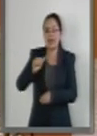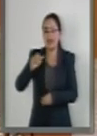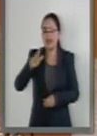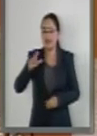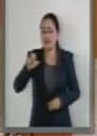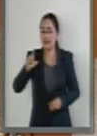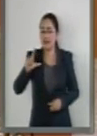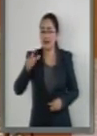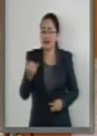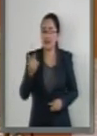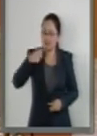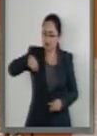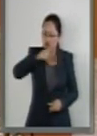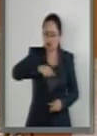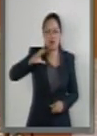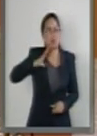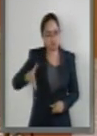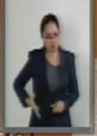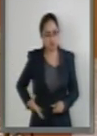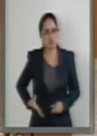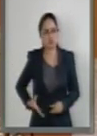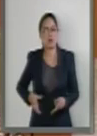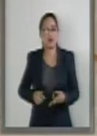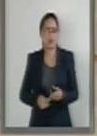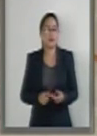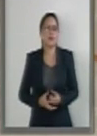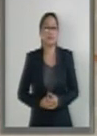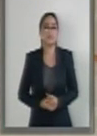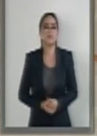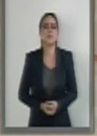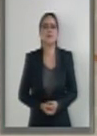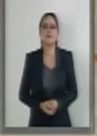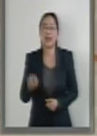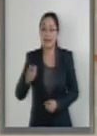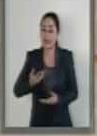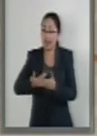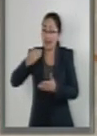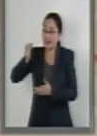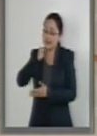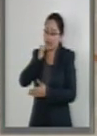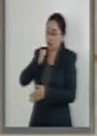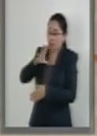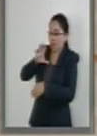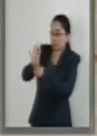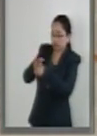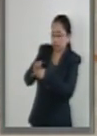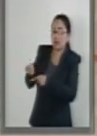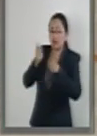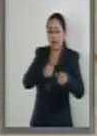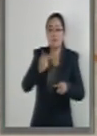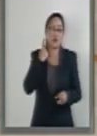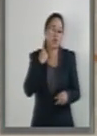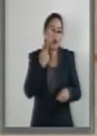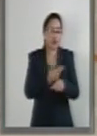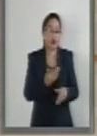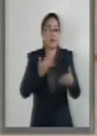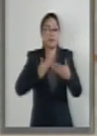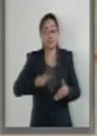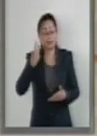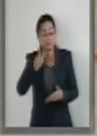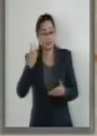nos enorgullece, la senadora con licencia. Estas comisiones dictaminadoras consideran la oportunidad de la propuesta